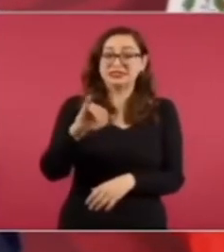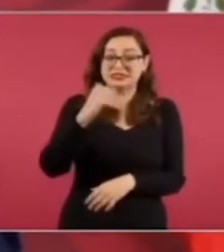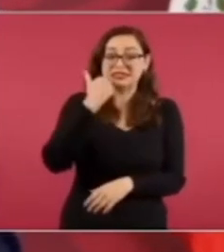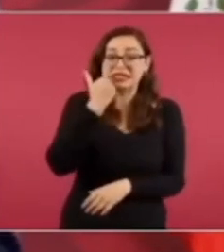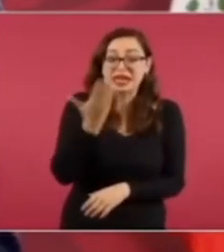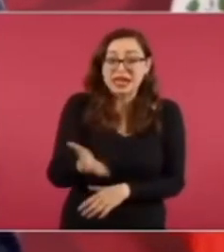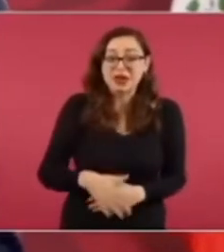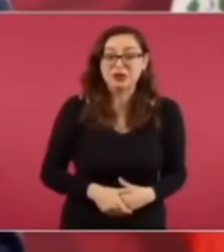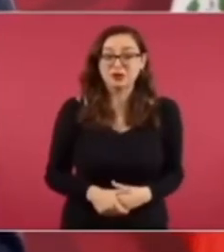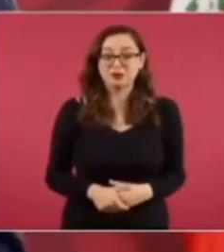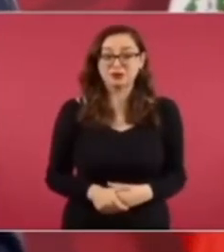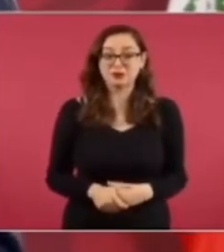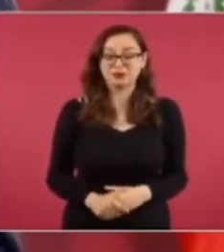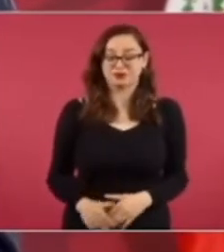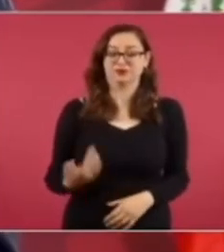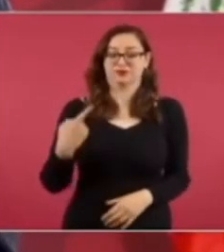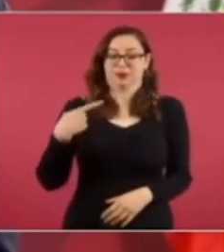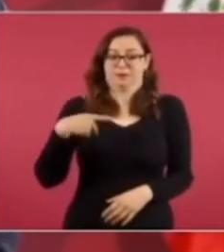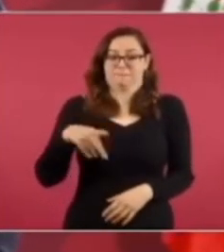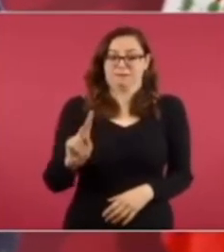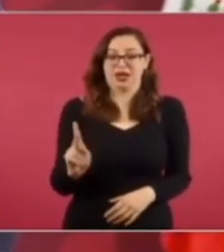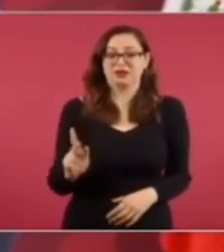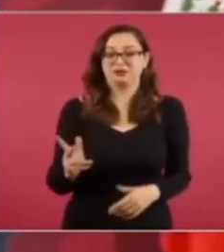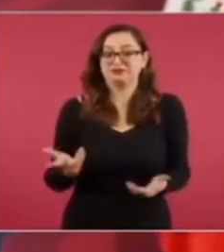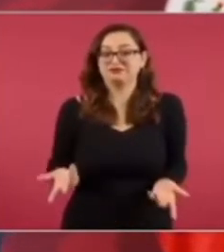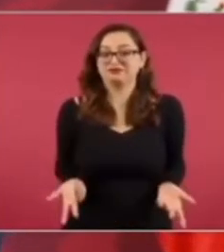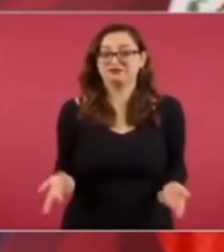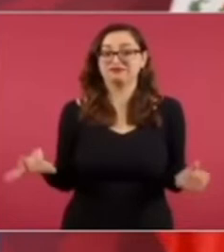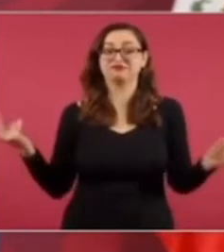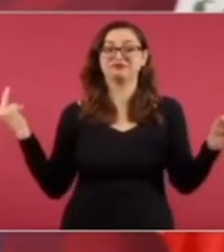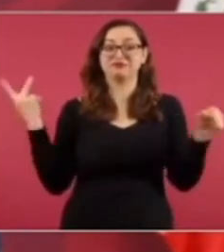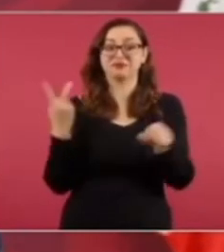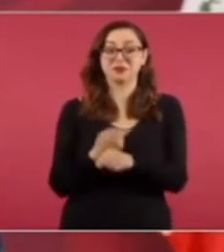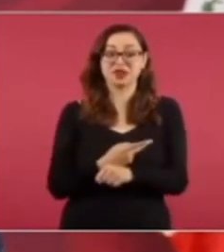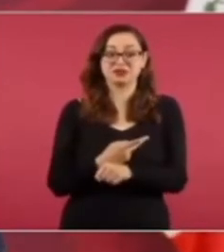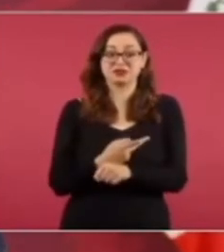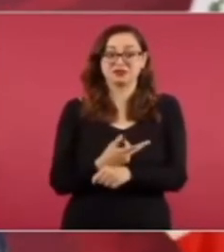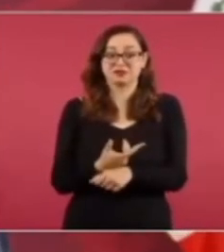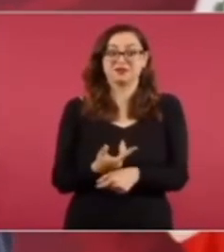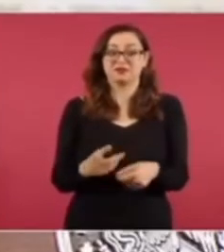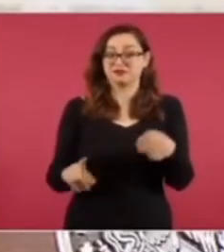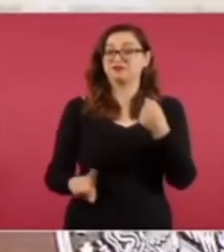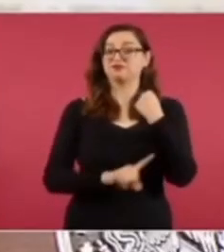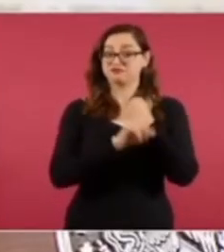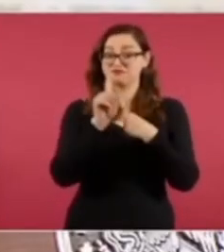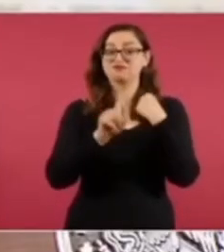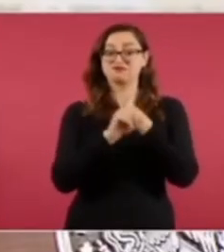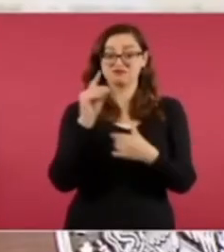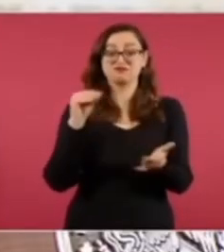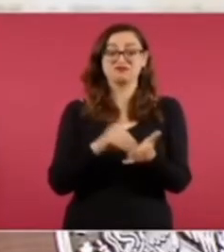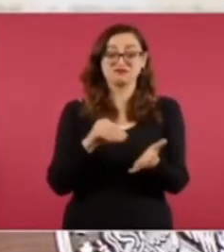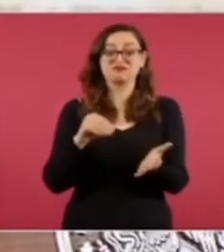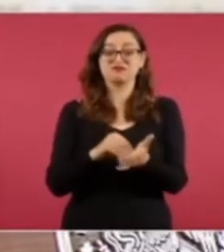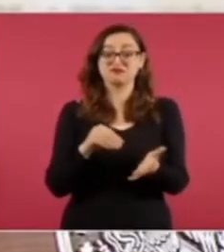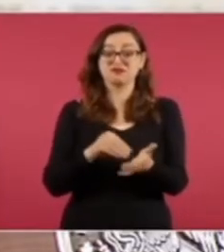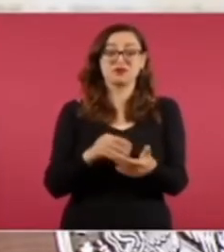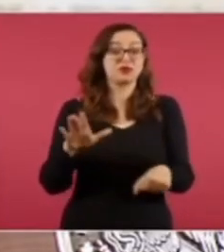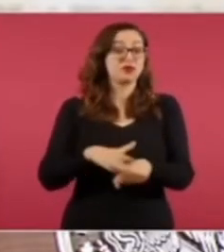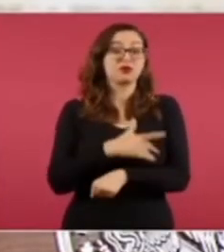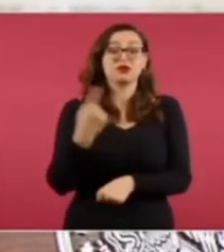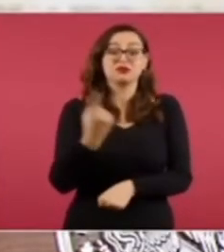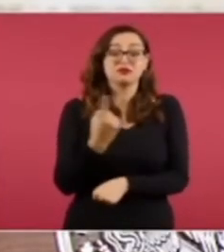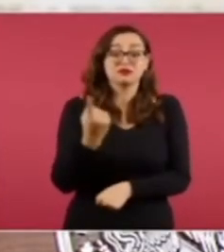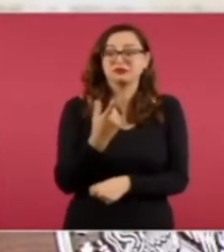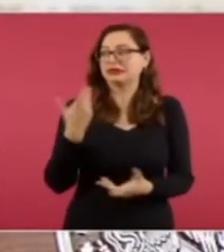podrido de lo que sembraron durante muchos